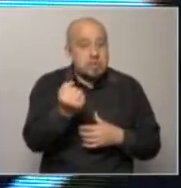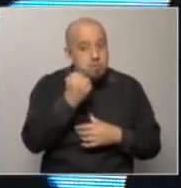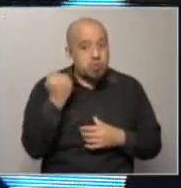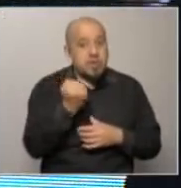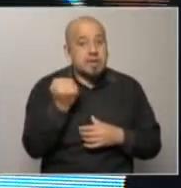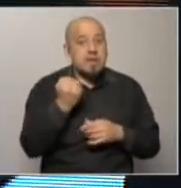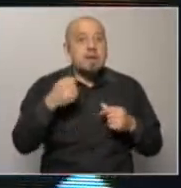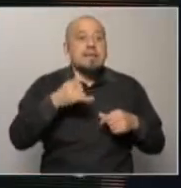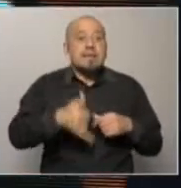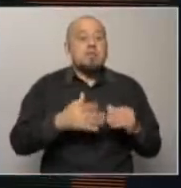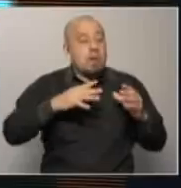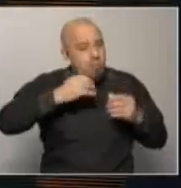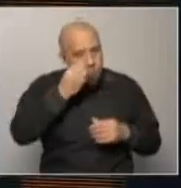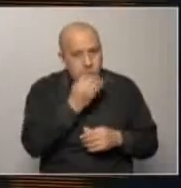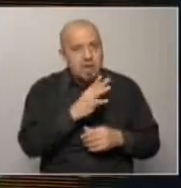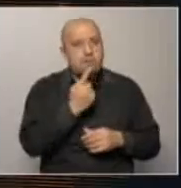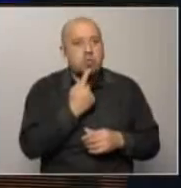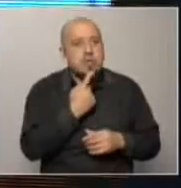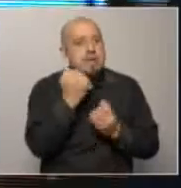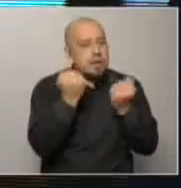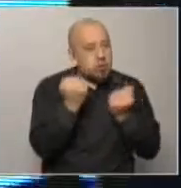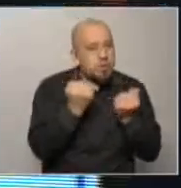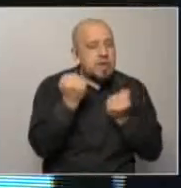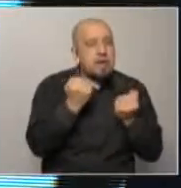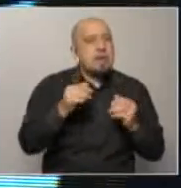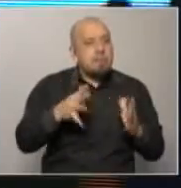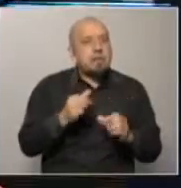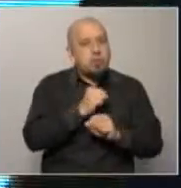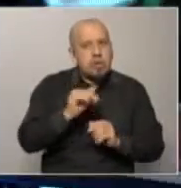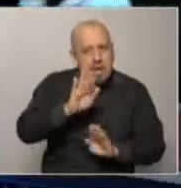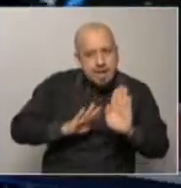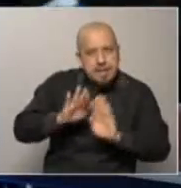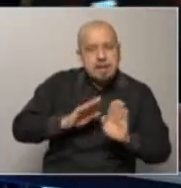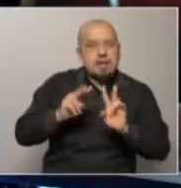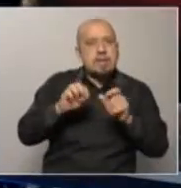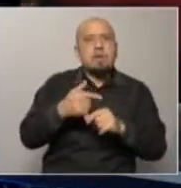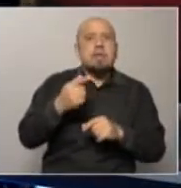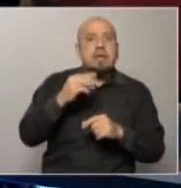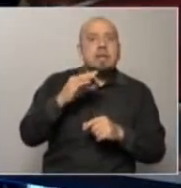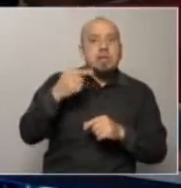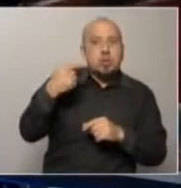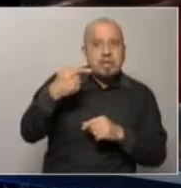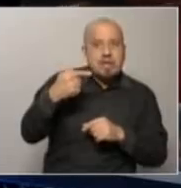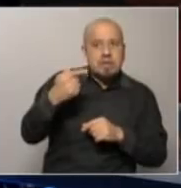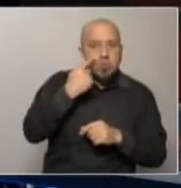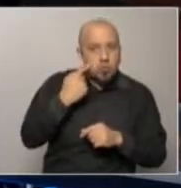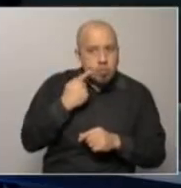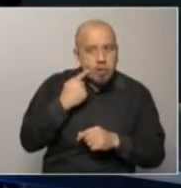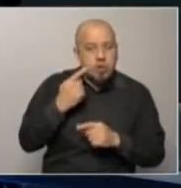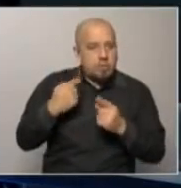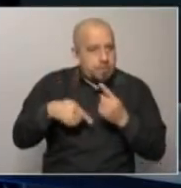tener una buena política económica para efectivamente corregir si el problema del déficit fiscal en el mediano plazo pero al mismo tiempo